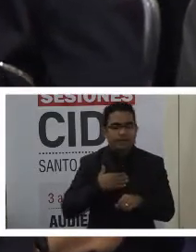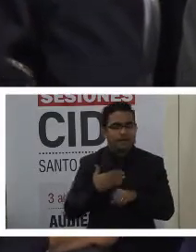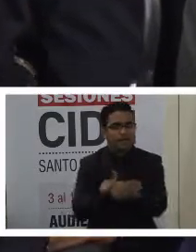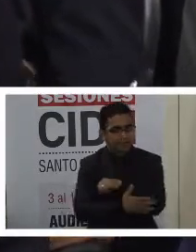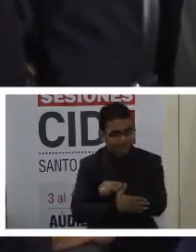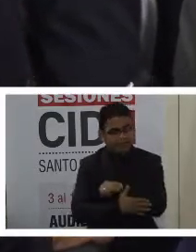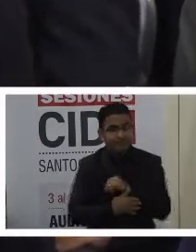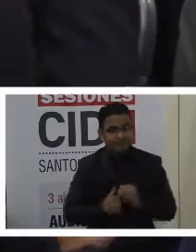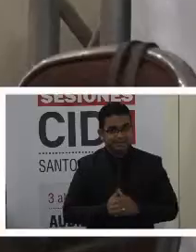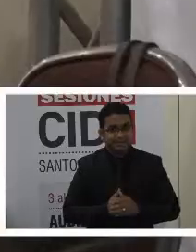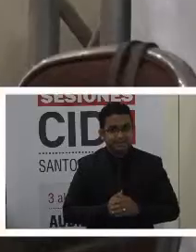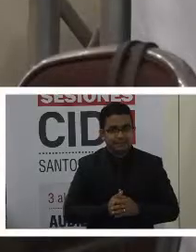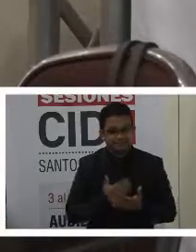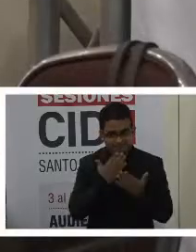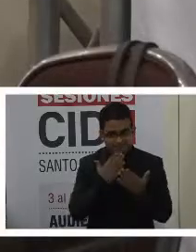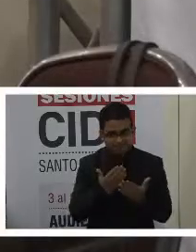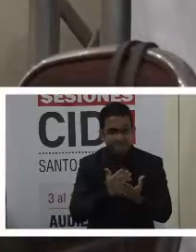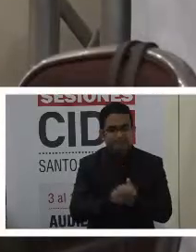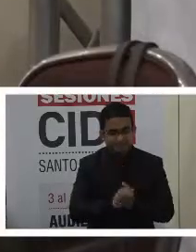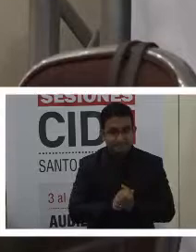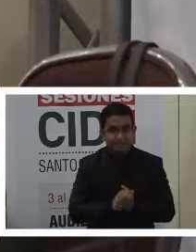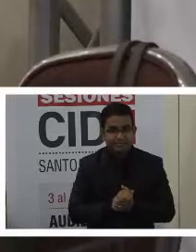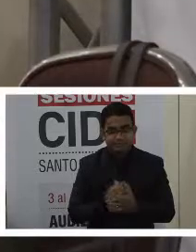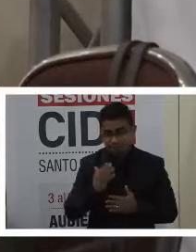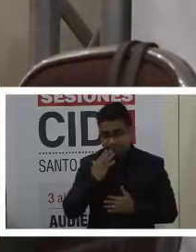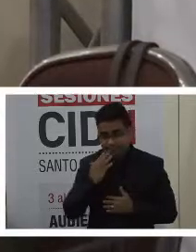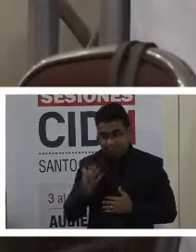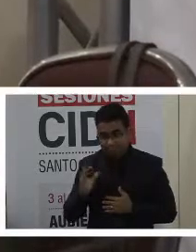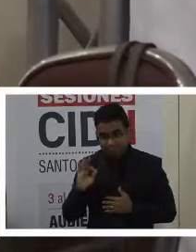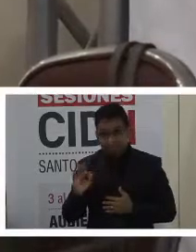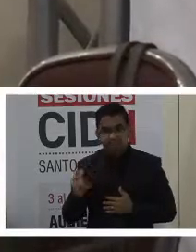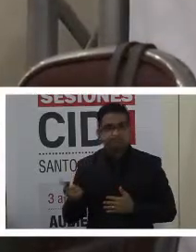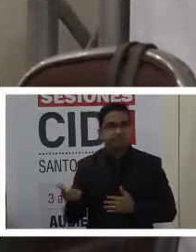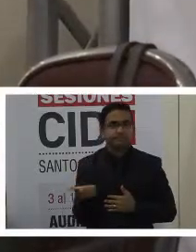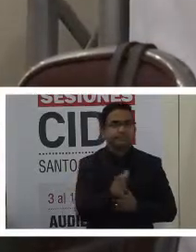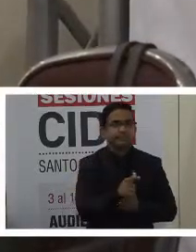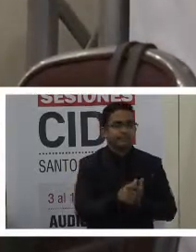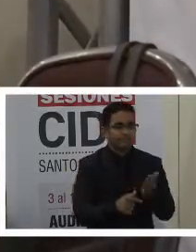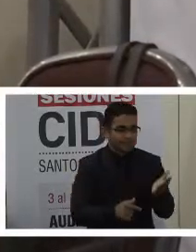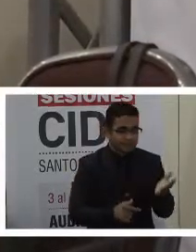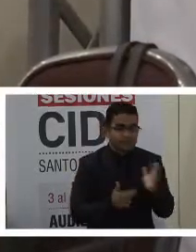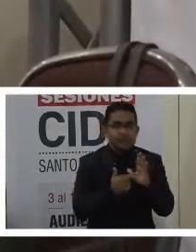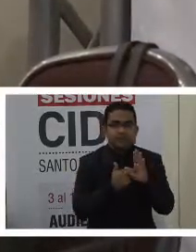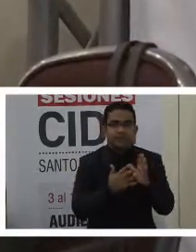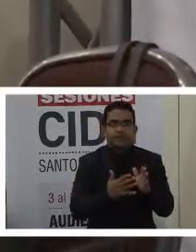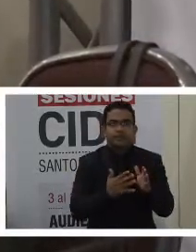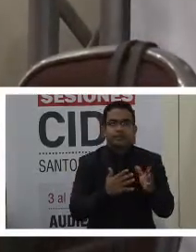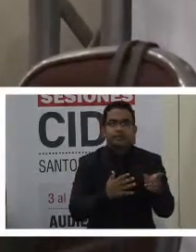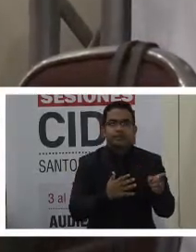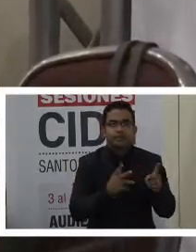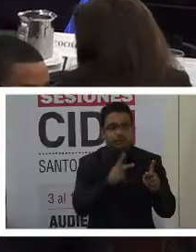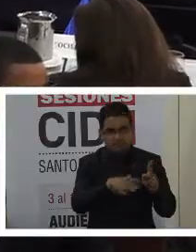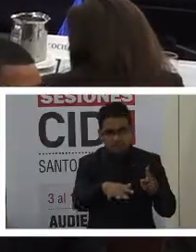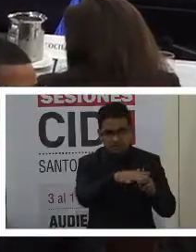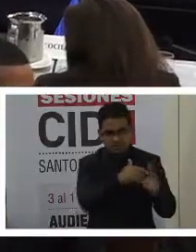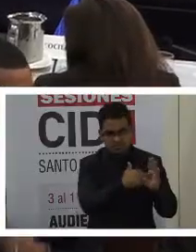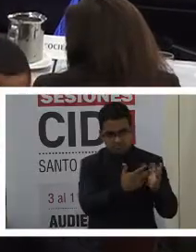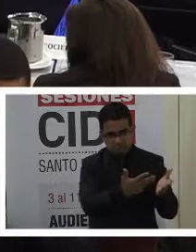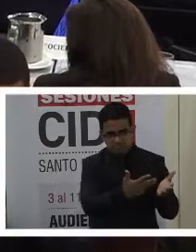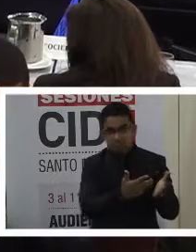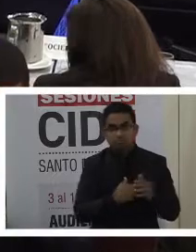Muchas gracias. Muchísimas gracias. Le damos la palabra a la representación de sociedad civil.